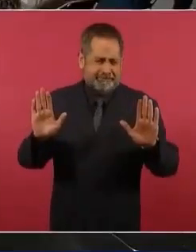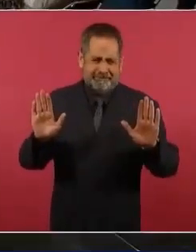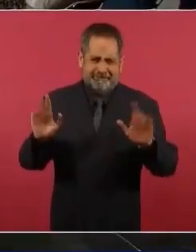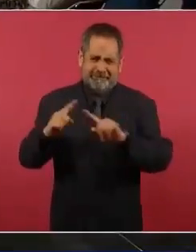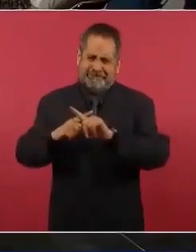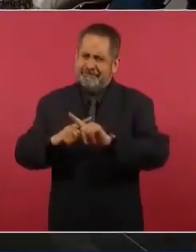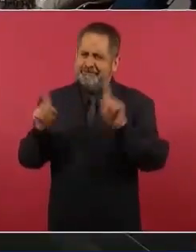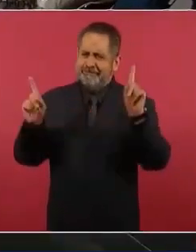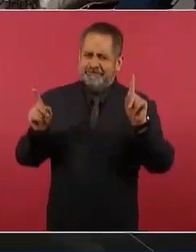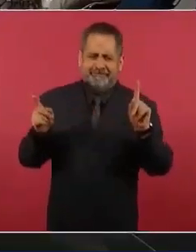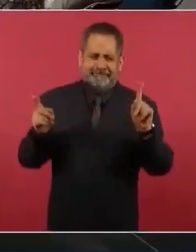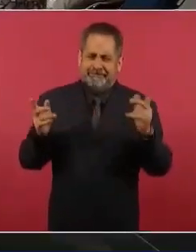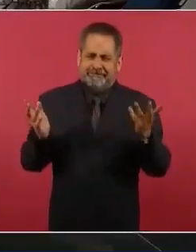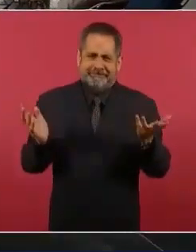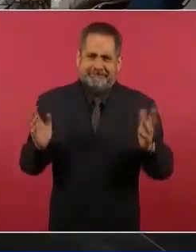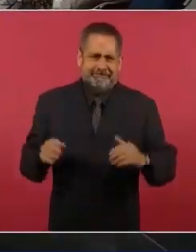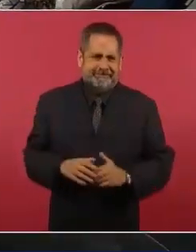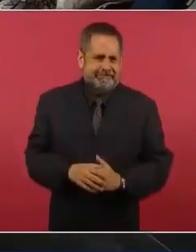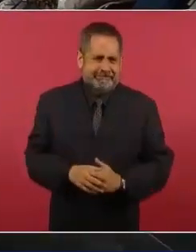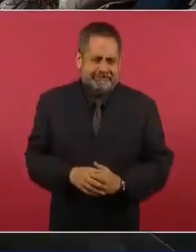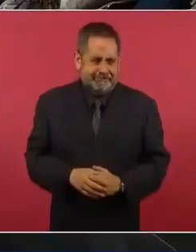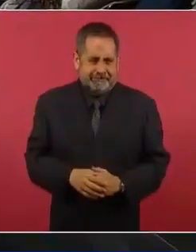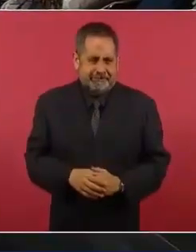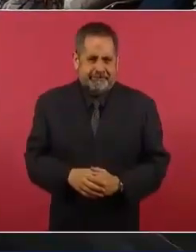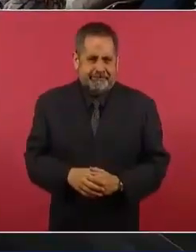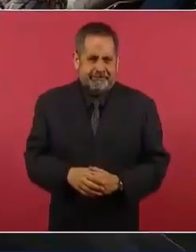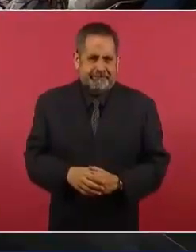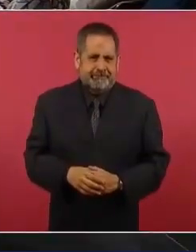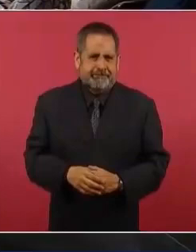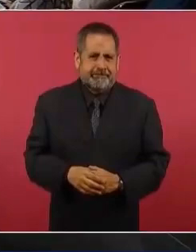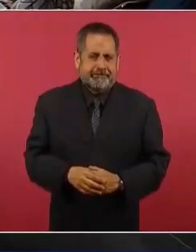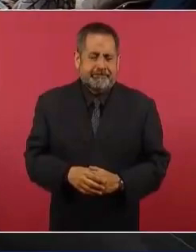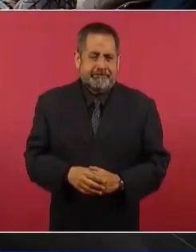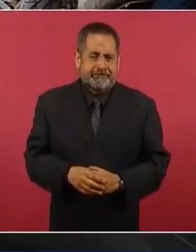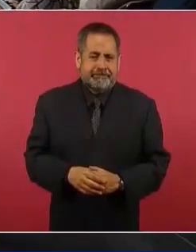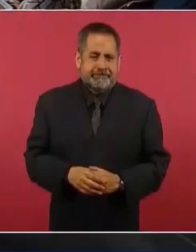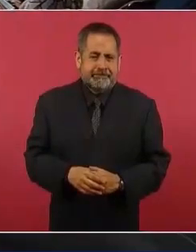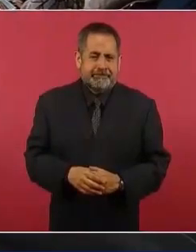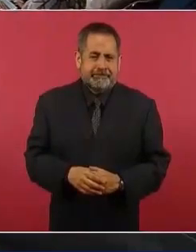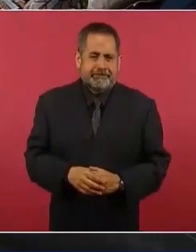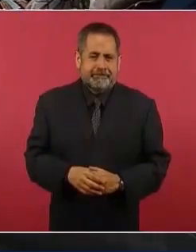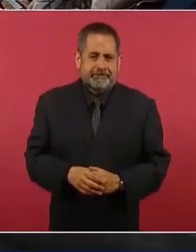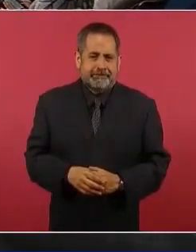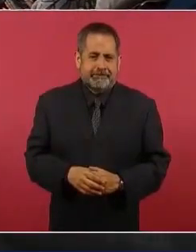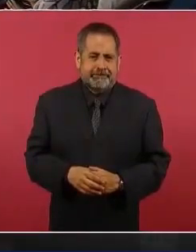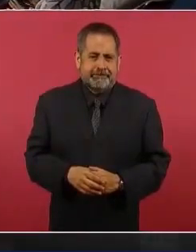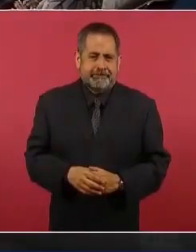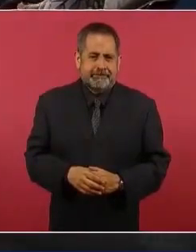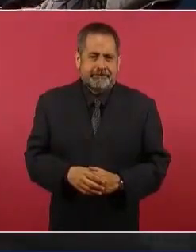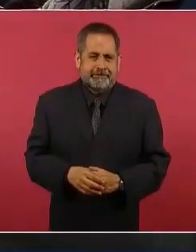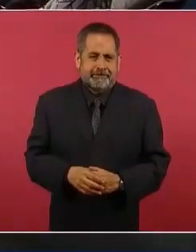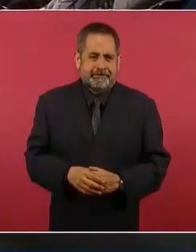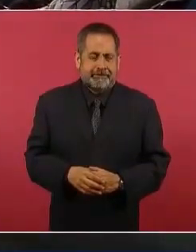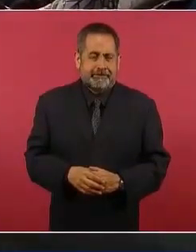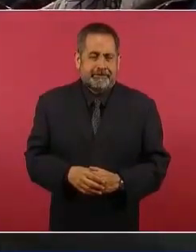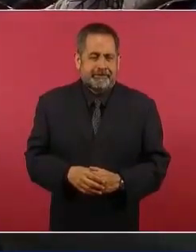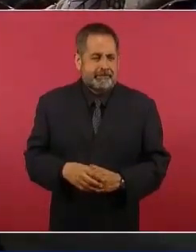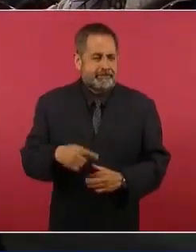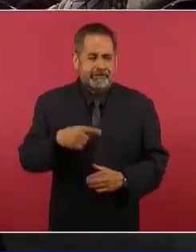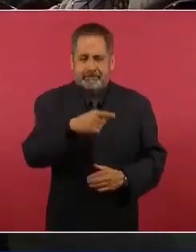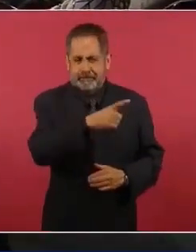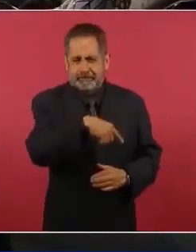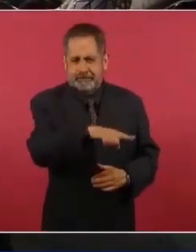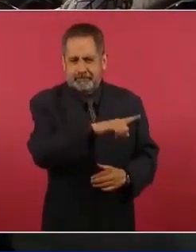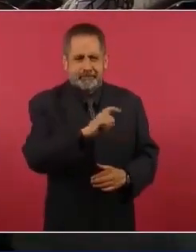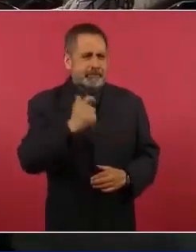un periodismo